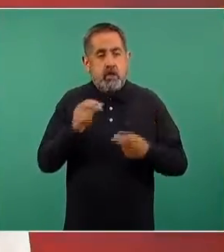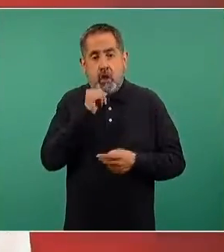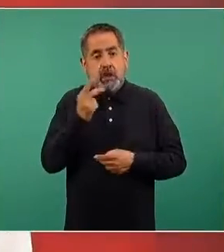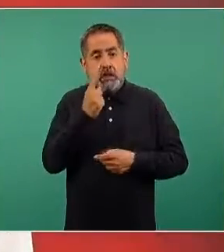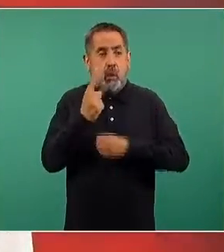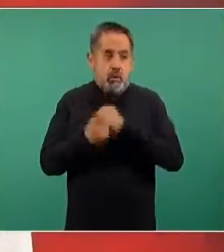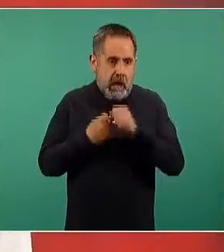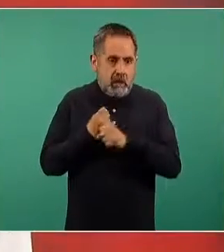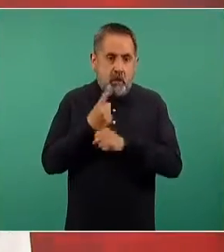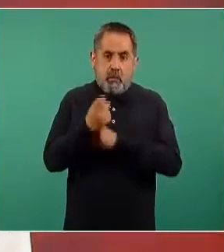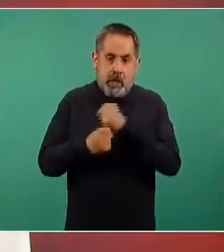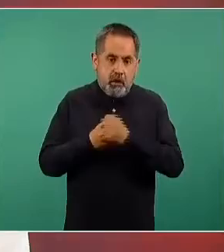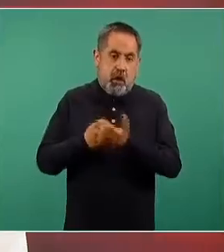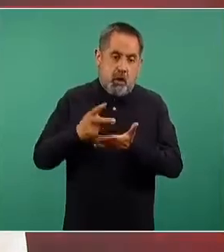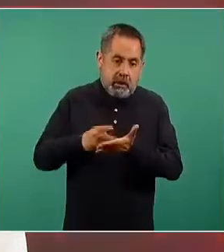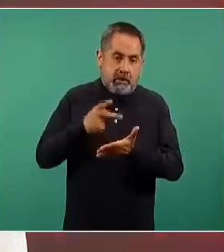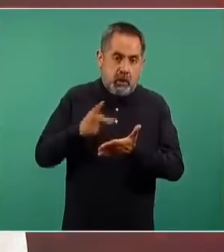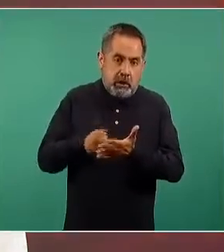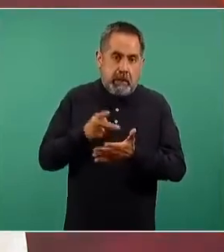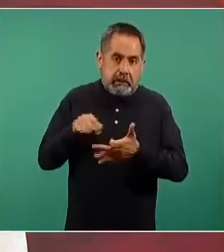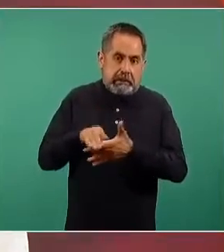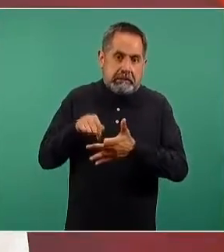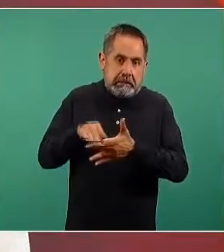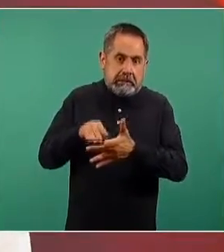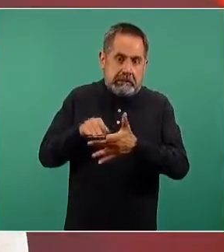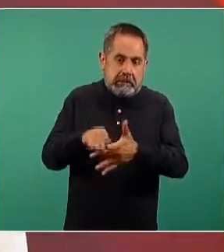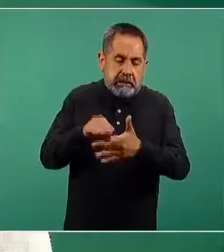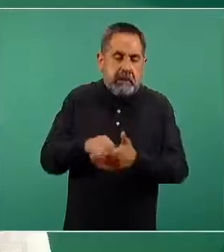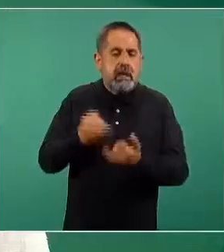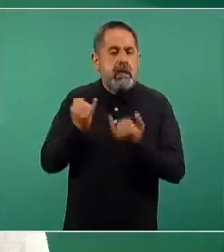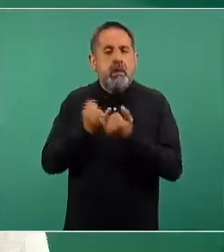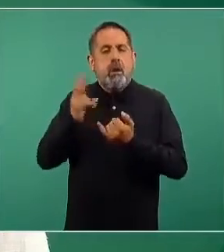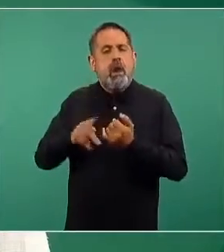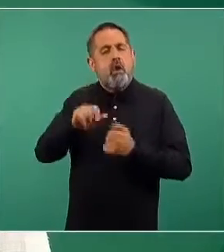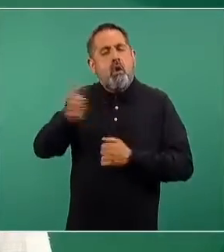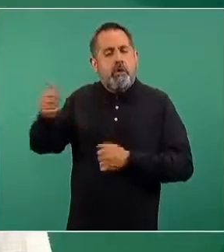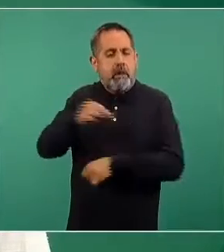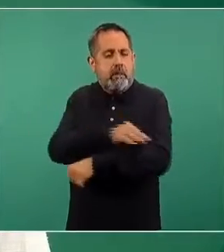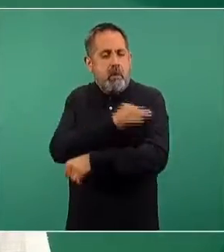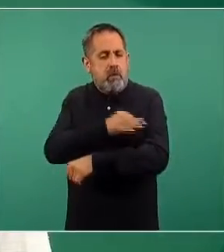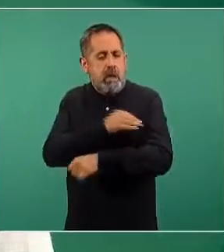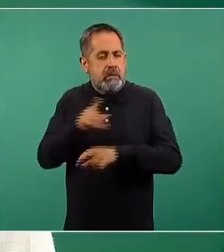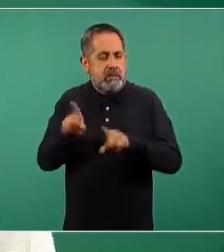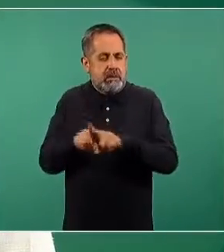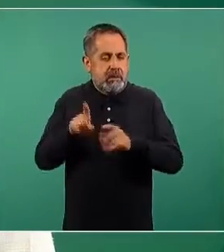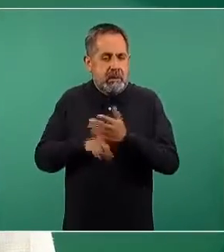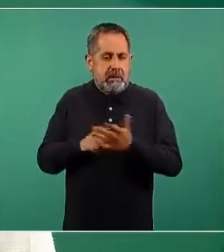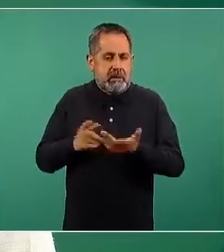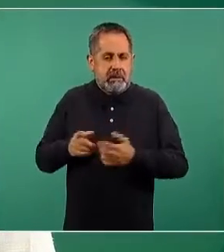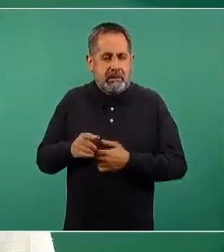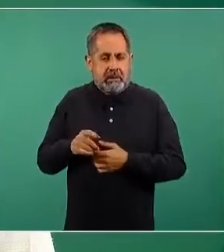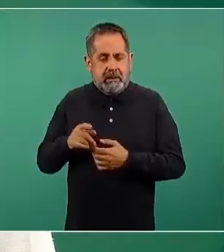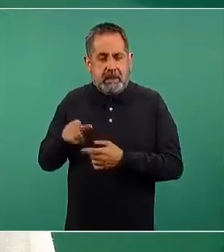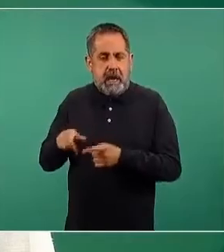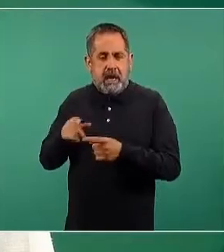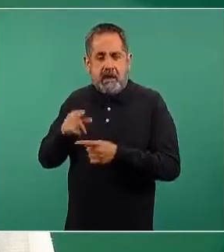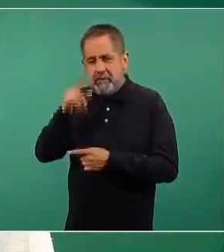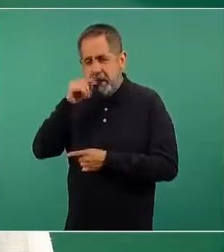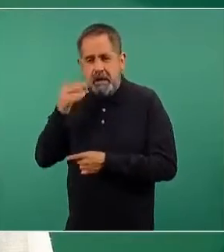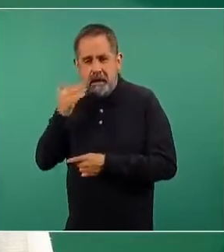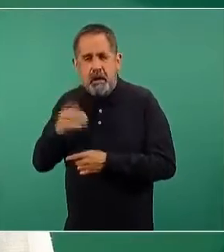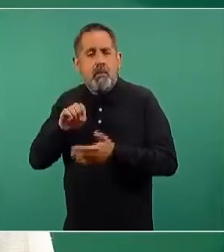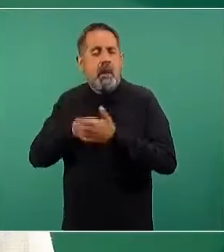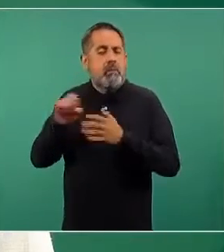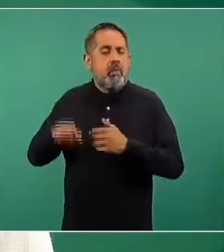anualmente o periódicamente la vacuna, como ocurre con otras vacunas relativamente imperfectas, como